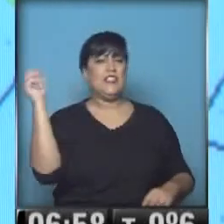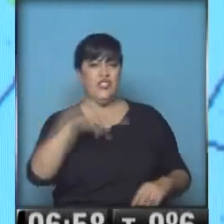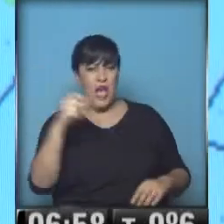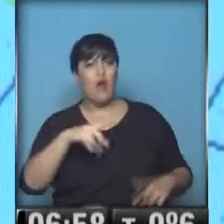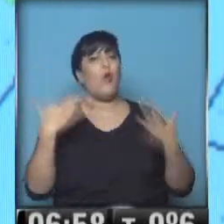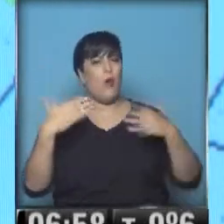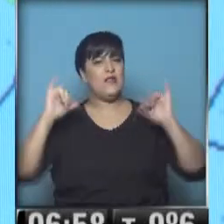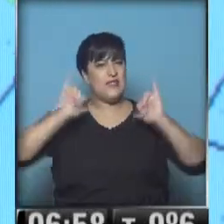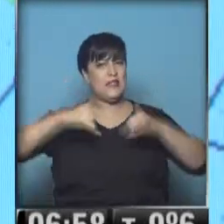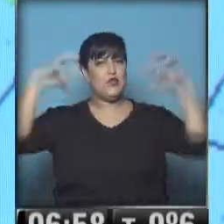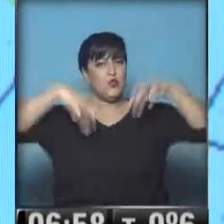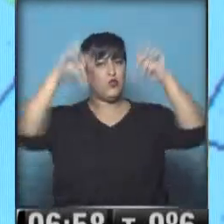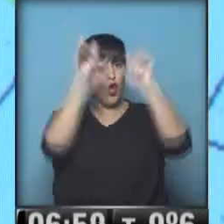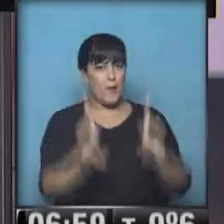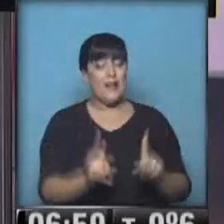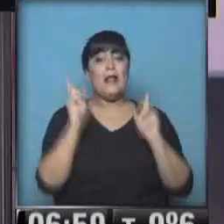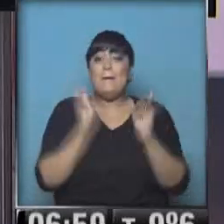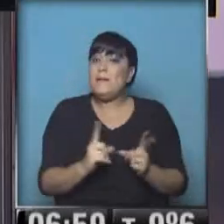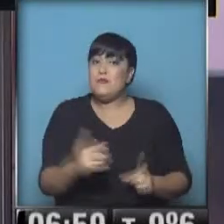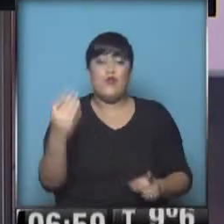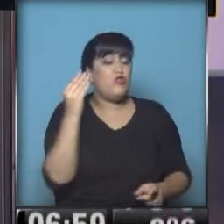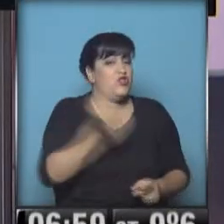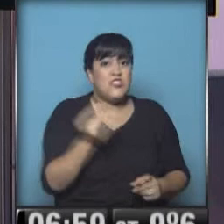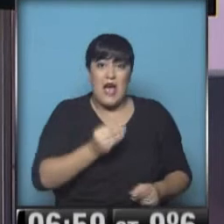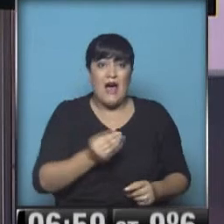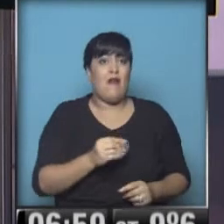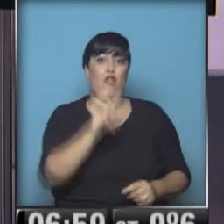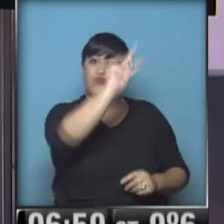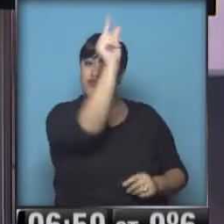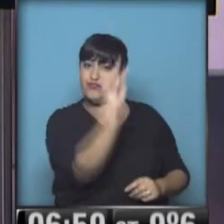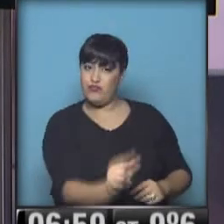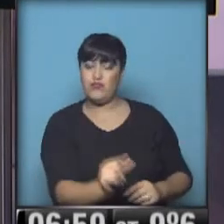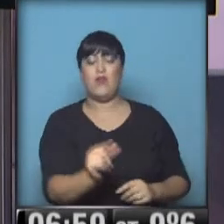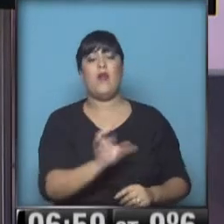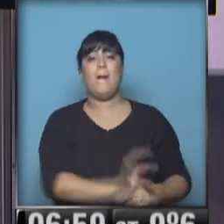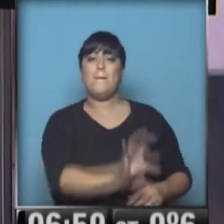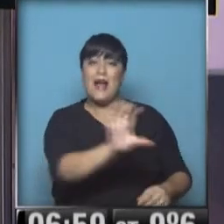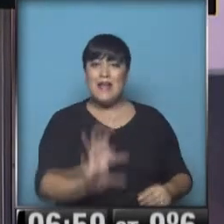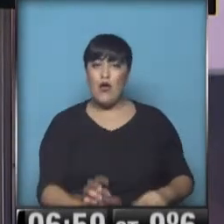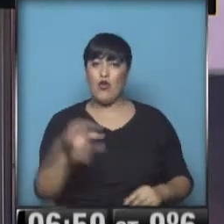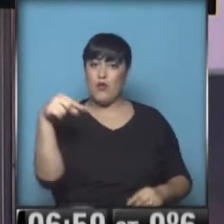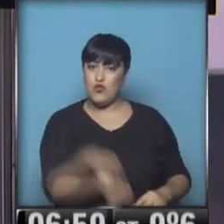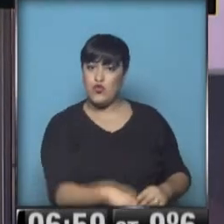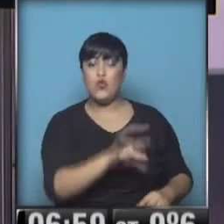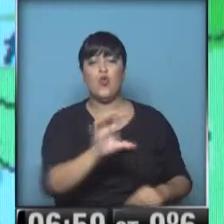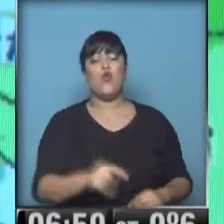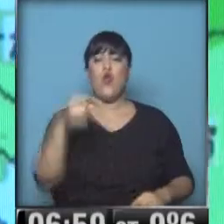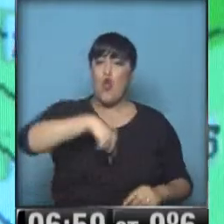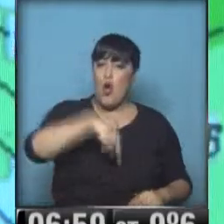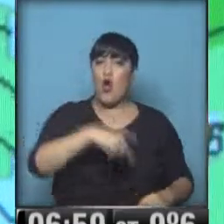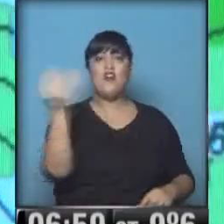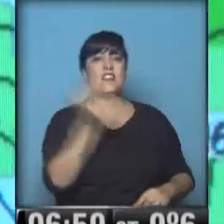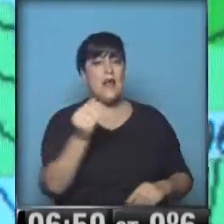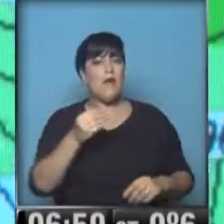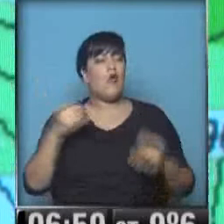lluvias y tormentas, el día sábado lo mismo que la zona norte de la cordillera. La Patagonia se destaca tanto hoy como el sábado por